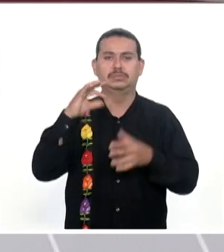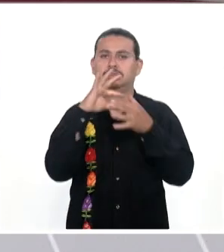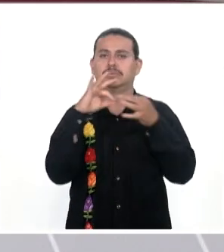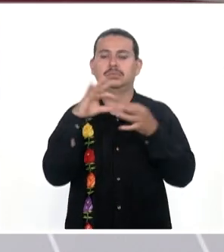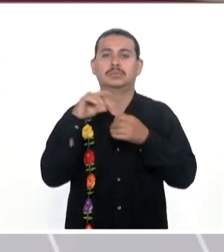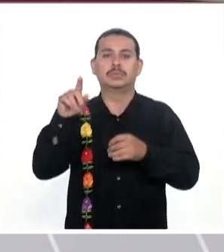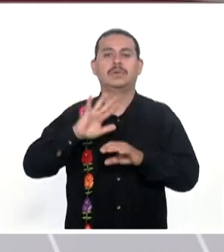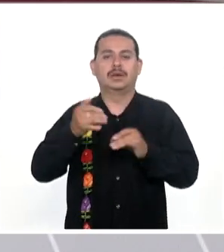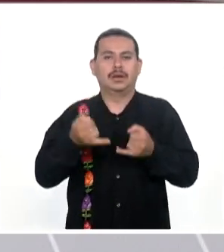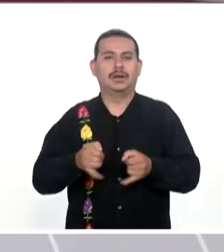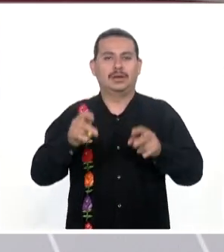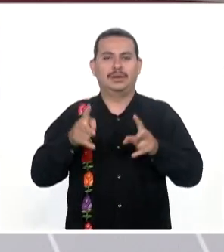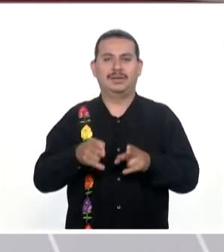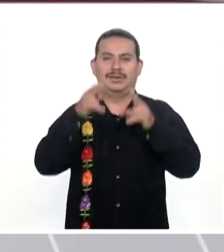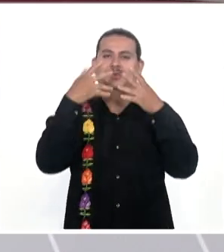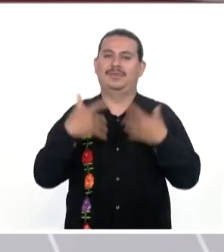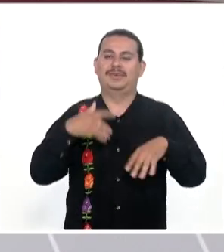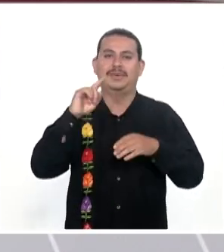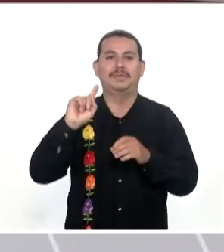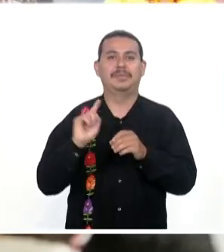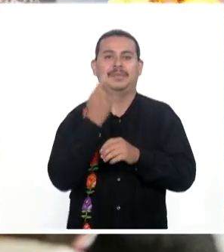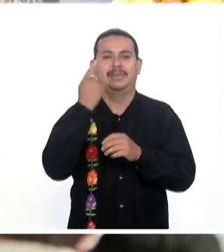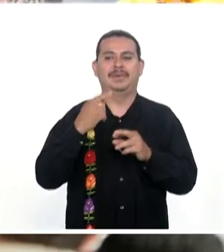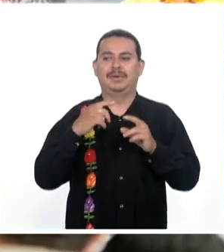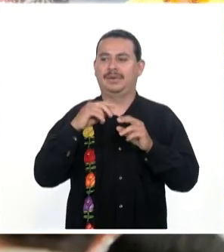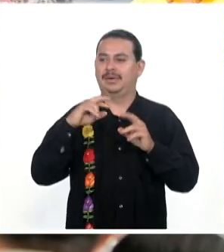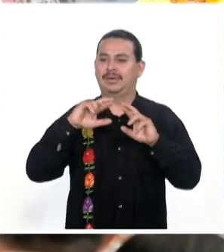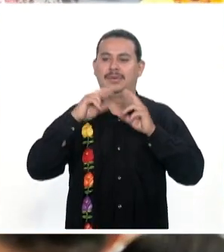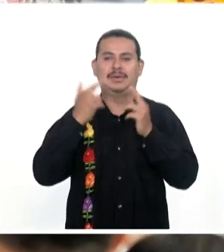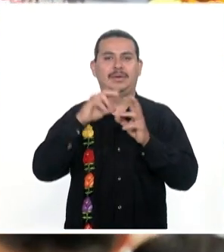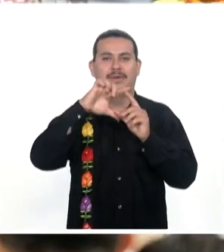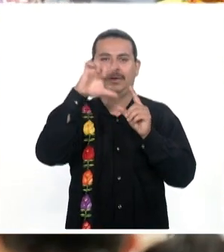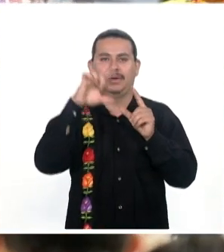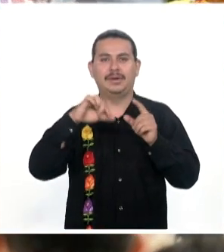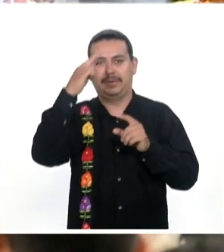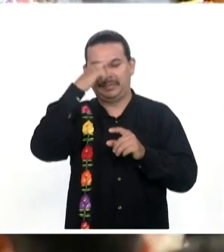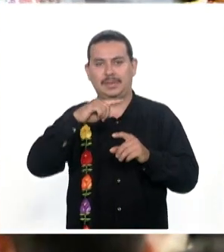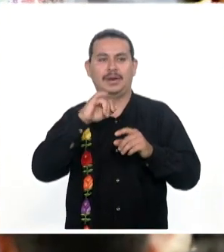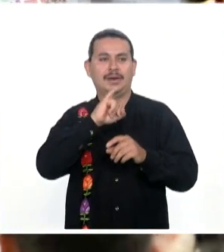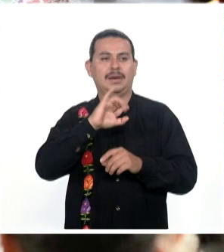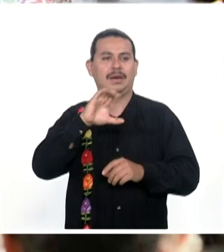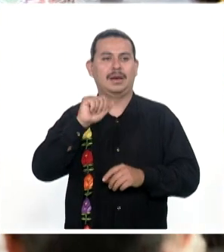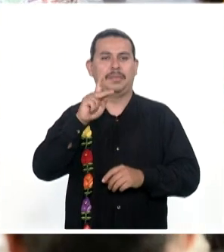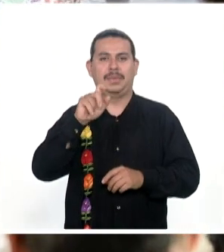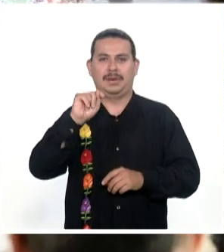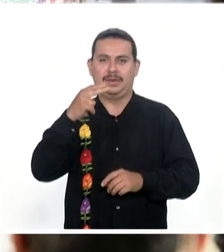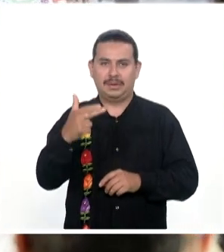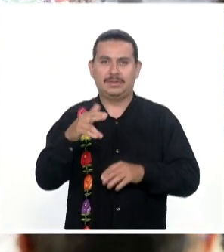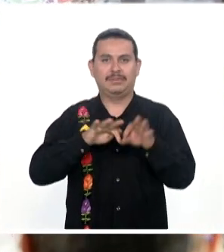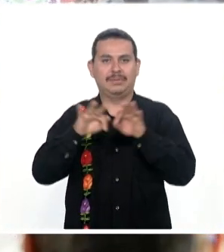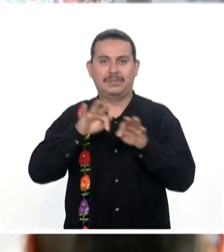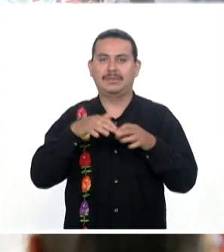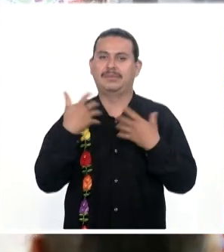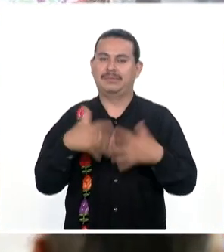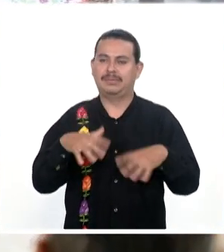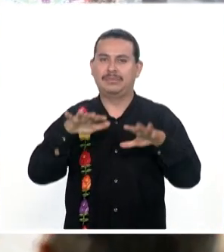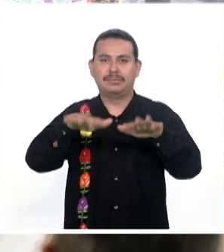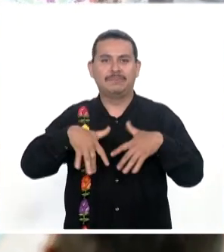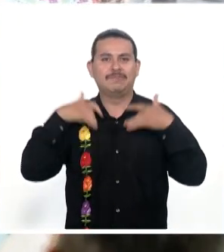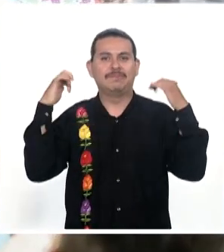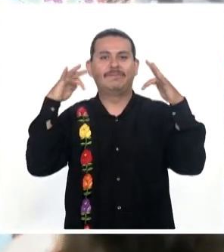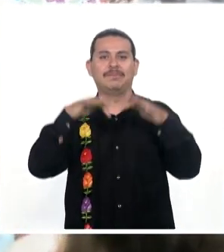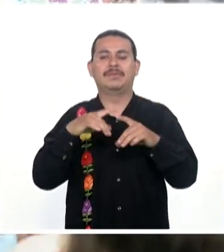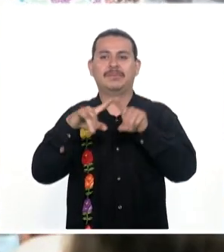a conocer Que encabezó La inauguración De la primera reunión Nacional De institutos De capacitación Para el trabajo Foro en el que